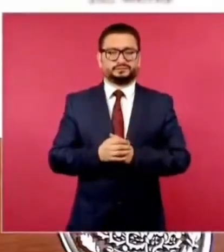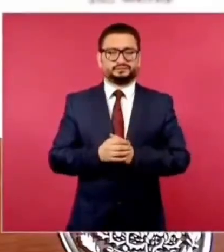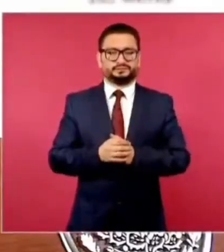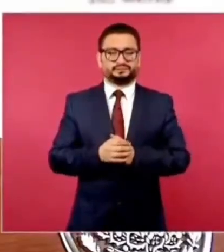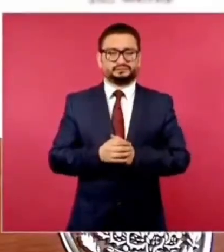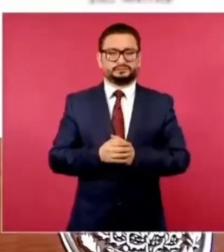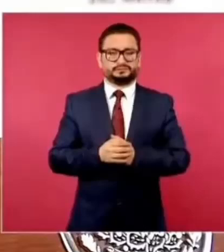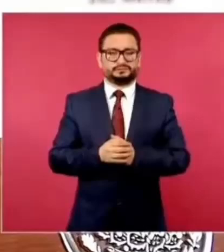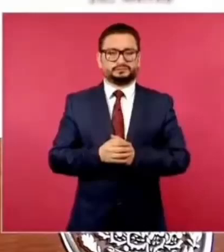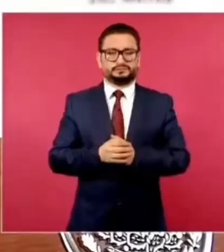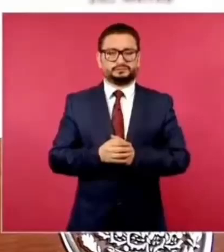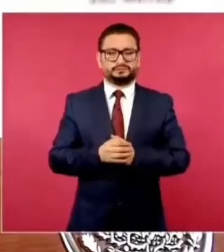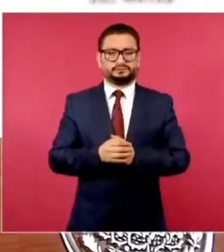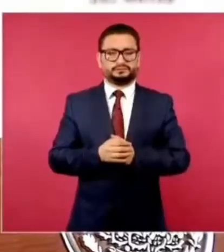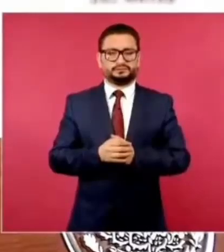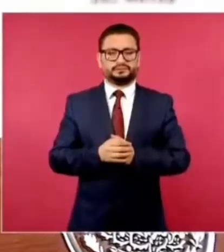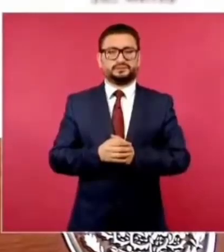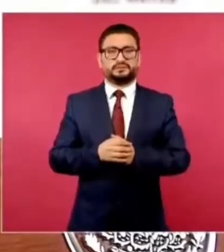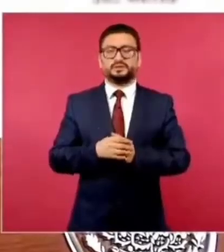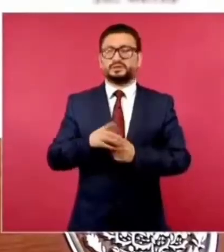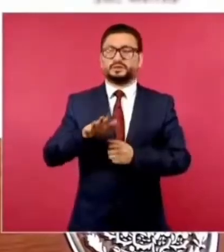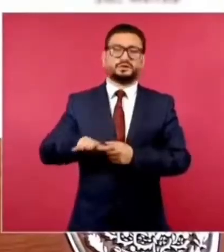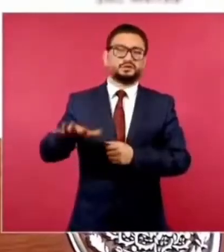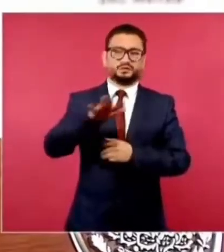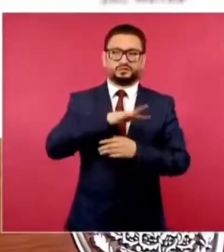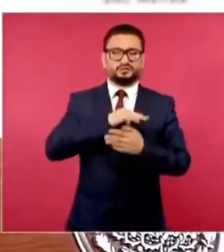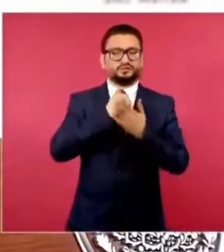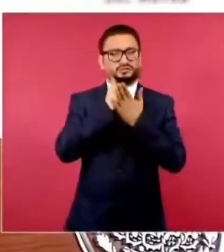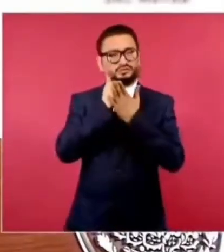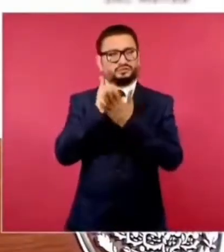que ayudaría muchísimo